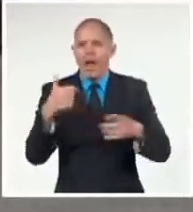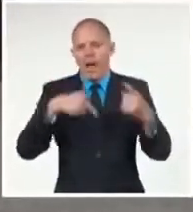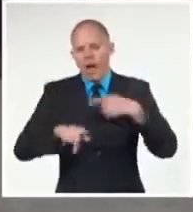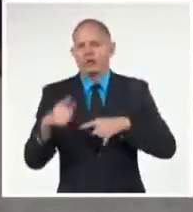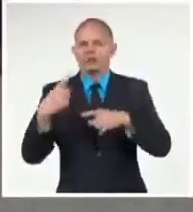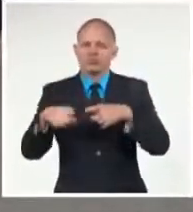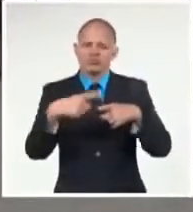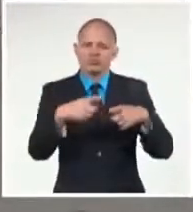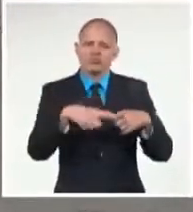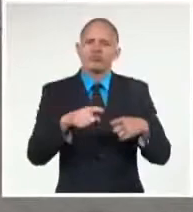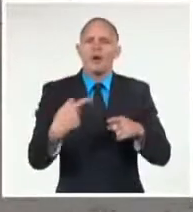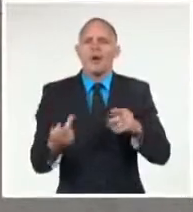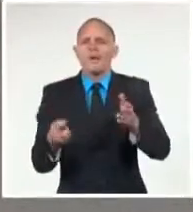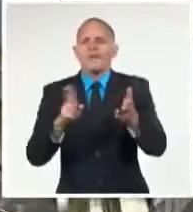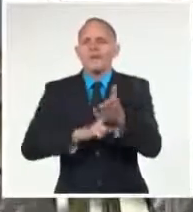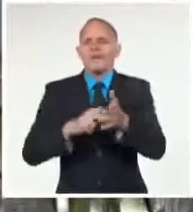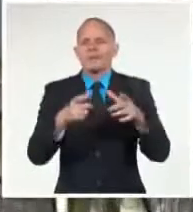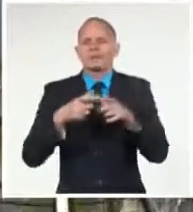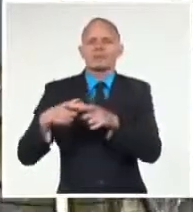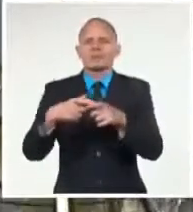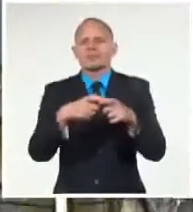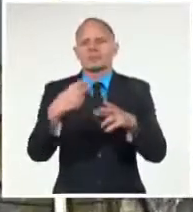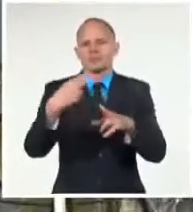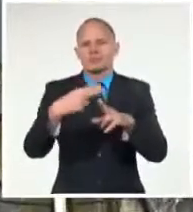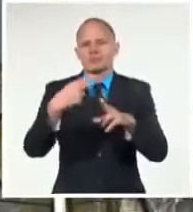La Comunidad de Estados del Caribe